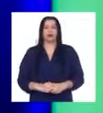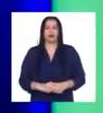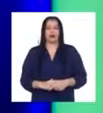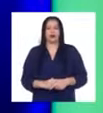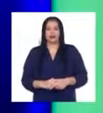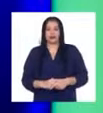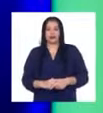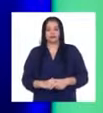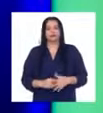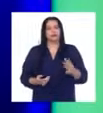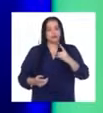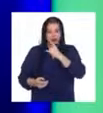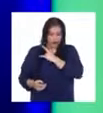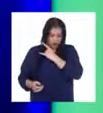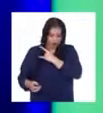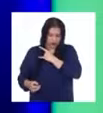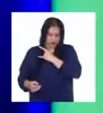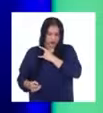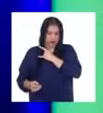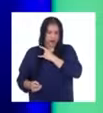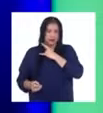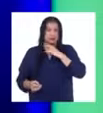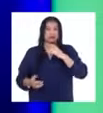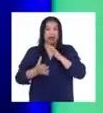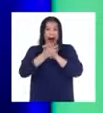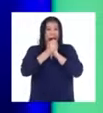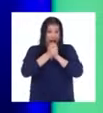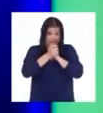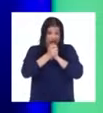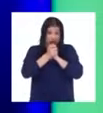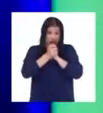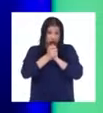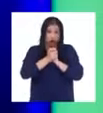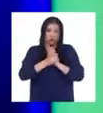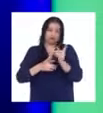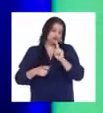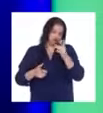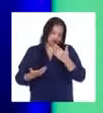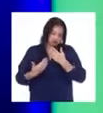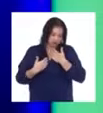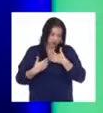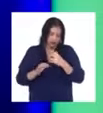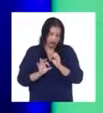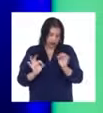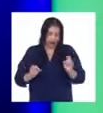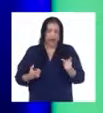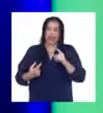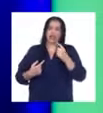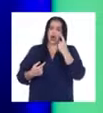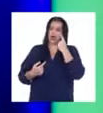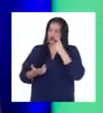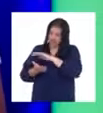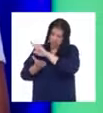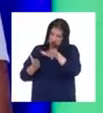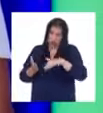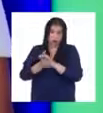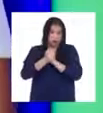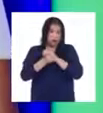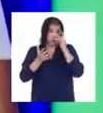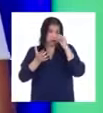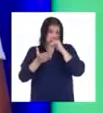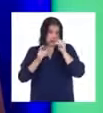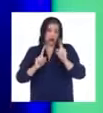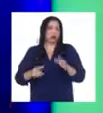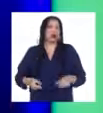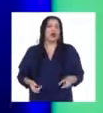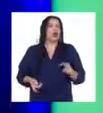En la universidad no he tenido amigos. Tampoco he llegado a conocer el total de mis compañeros. No